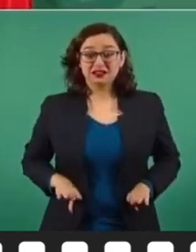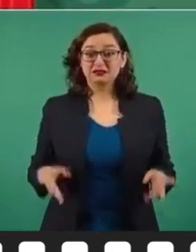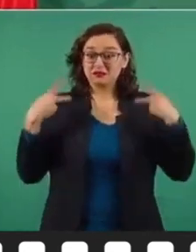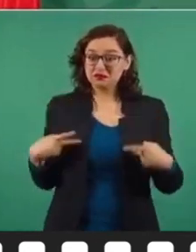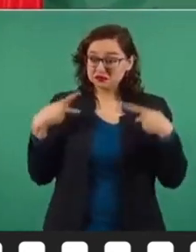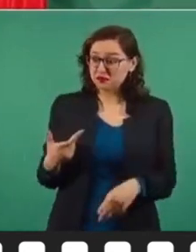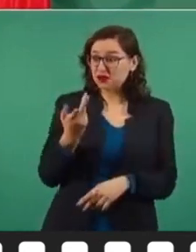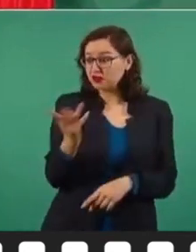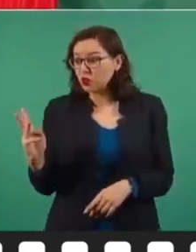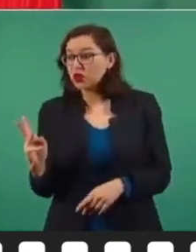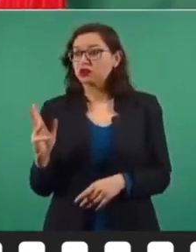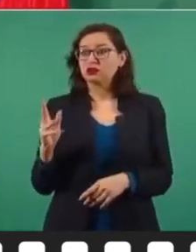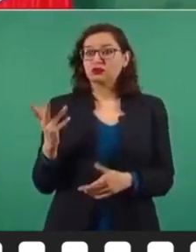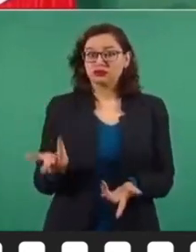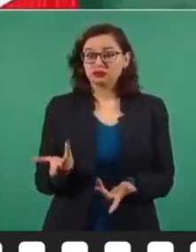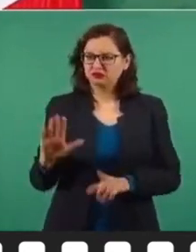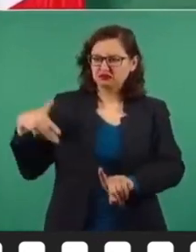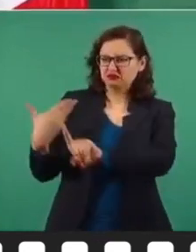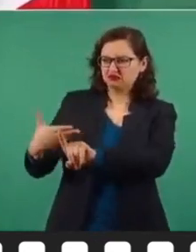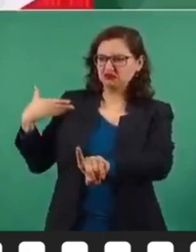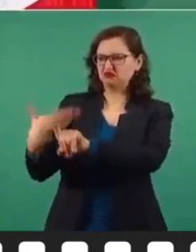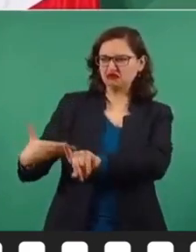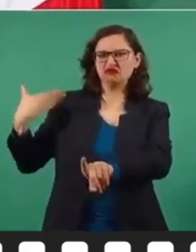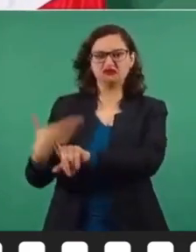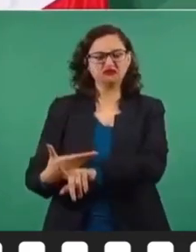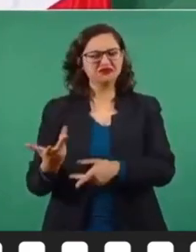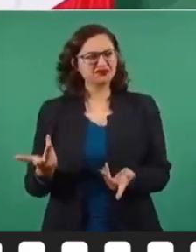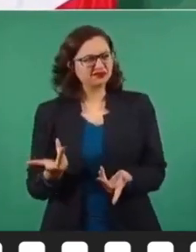la moral, el prestigio de las personas.